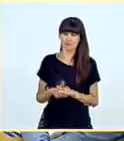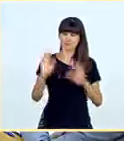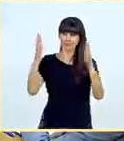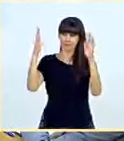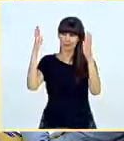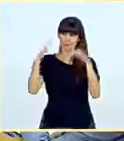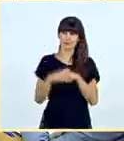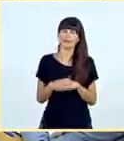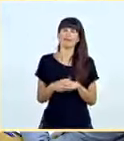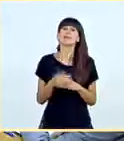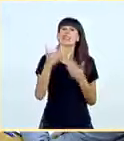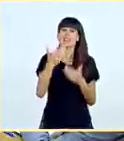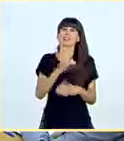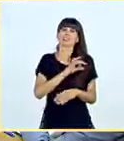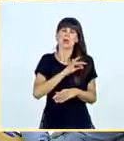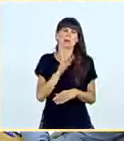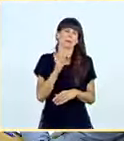Gracias, señora Ministra.